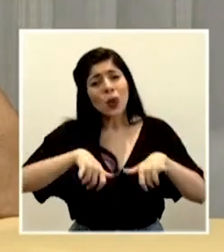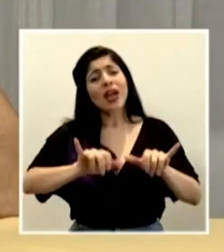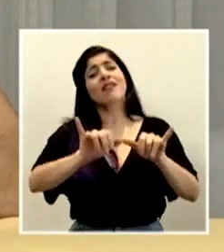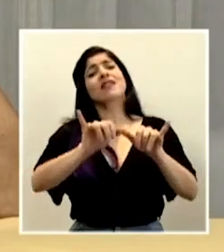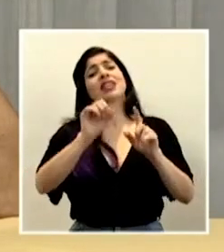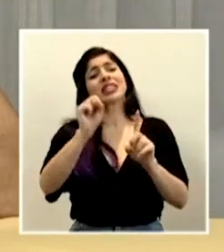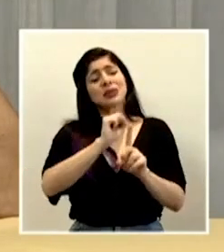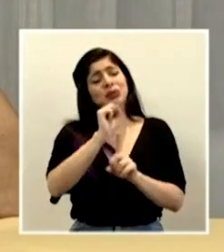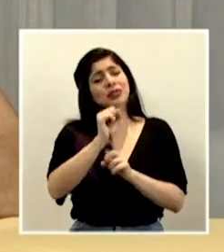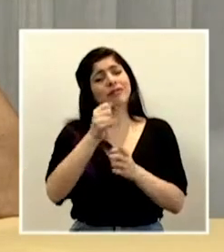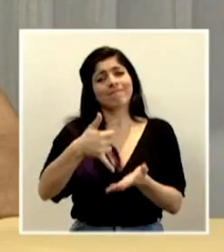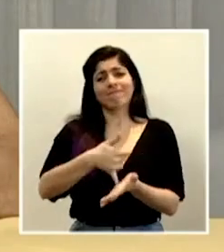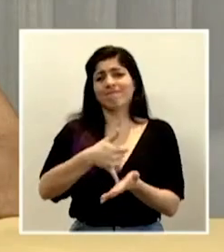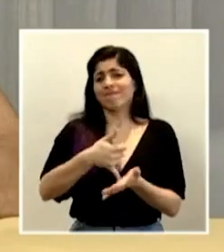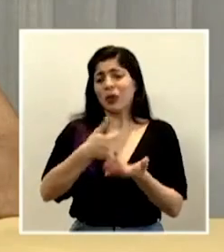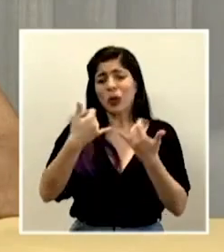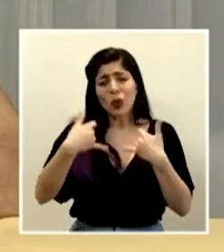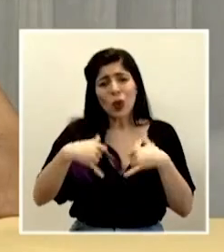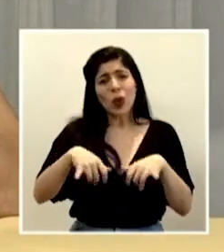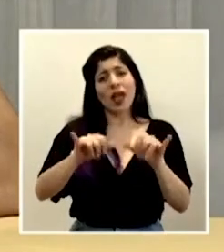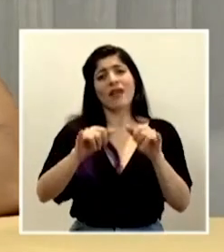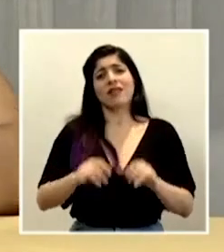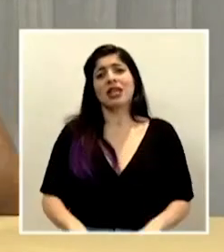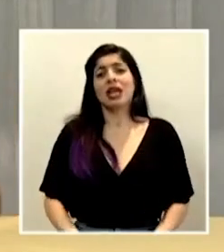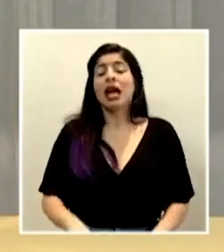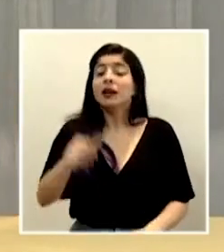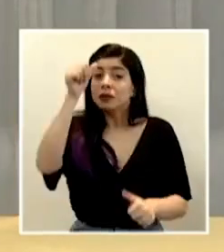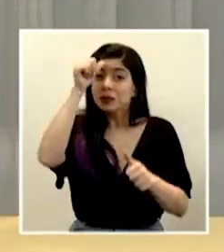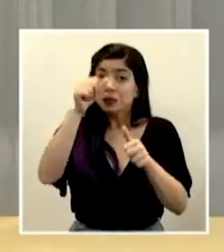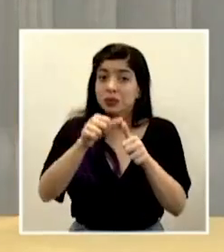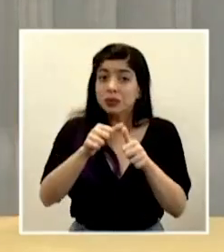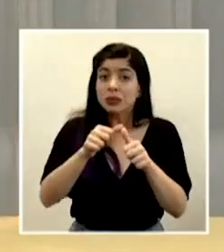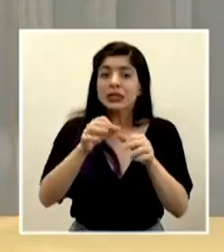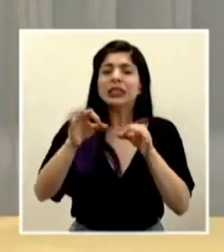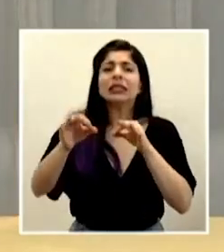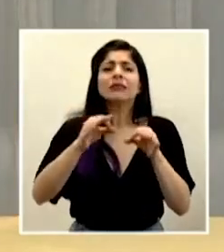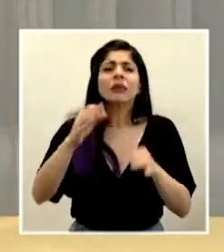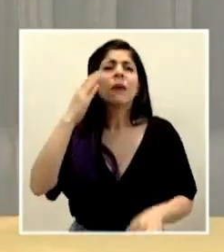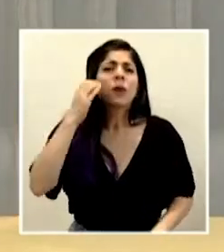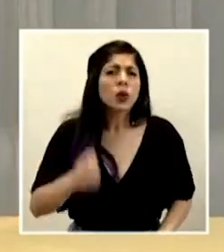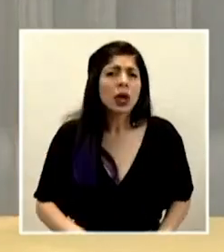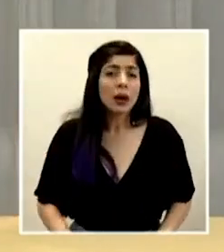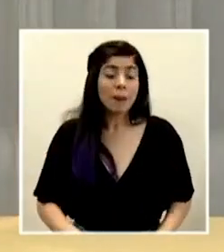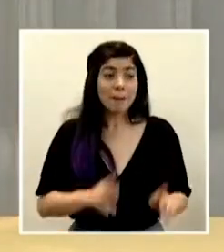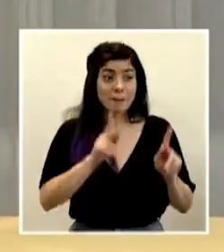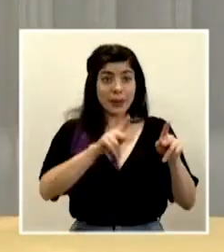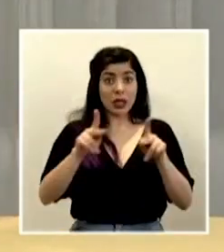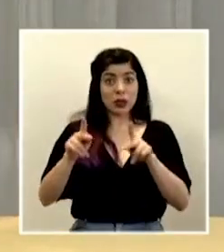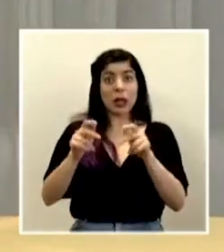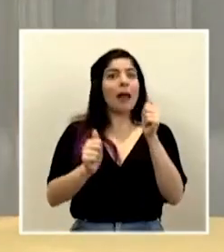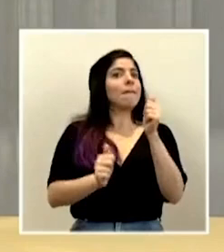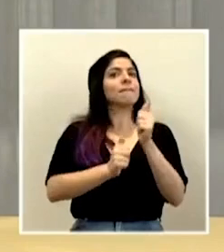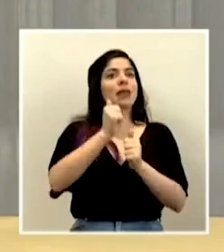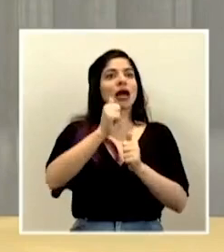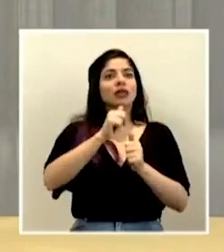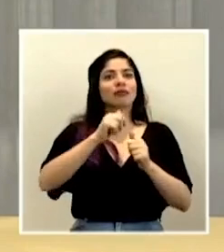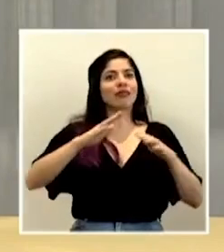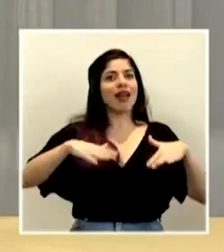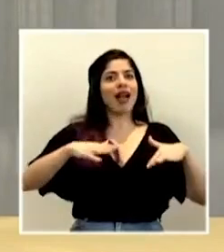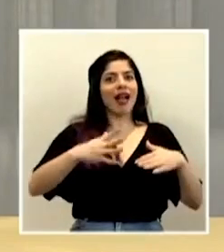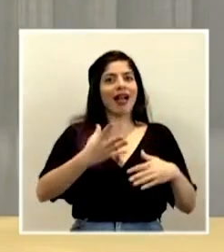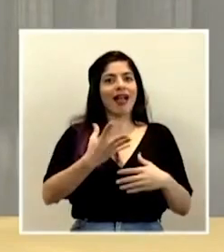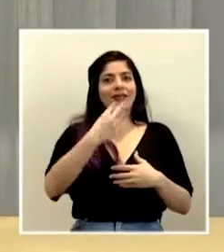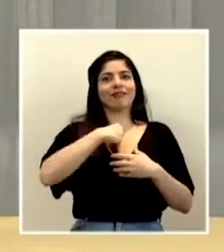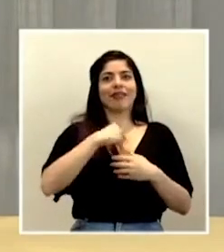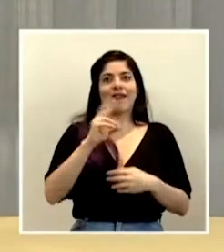vulnerabilidad en donde, y recuerden que eso se explica porque la mayoría de la población no ha contraído todavía el